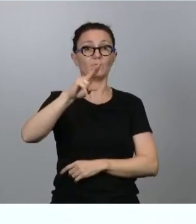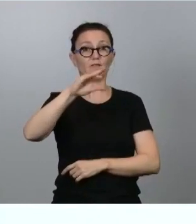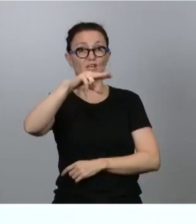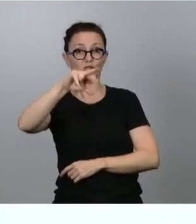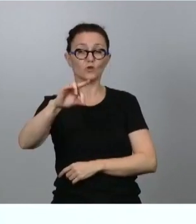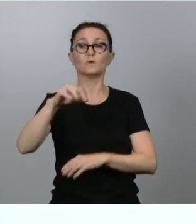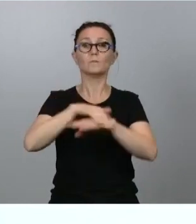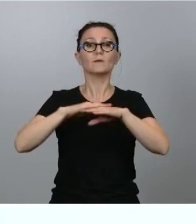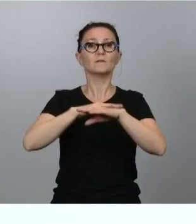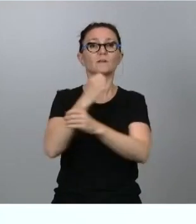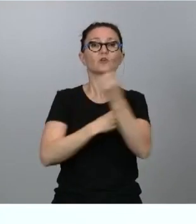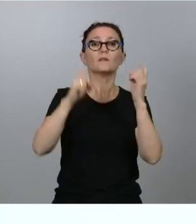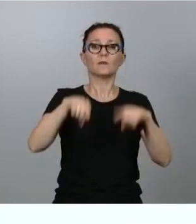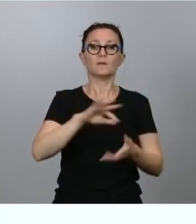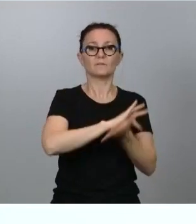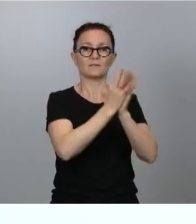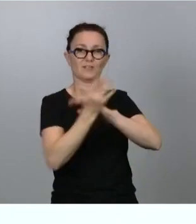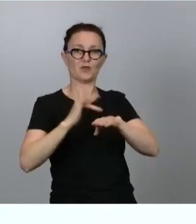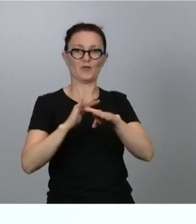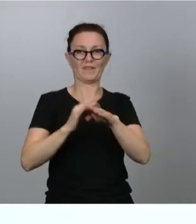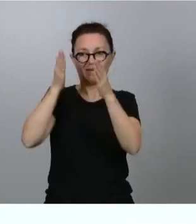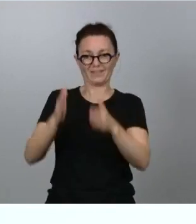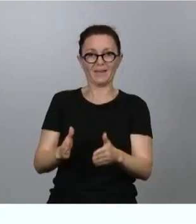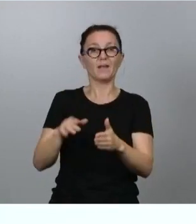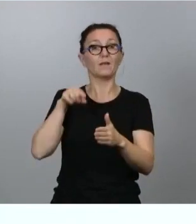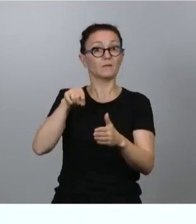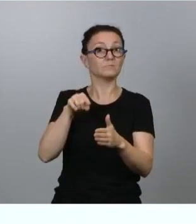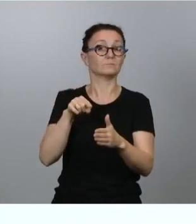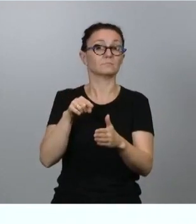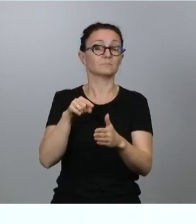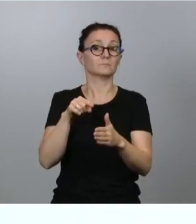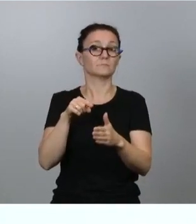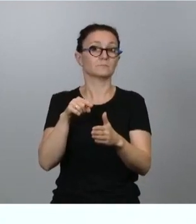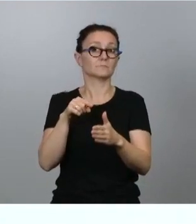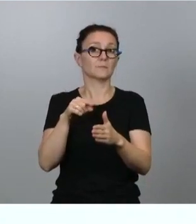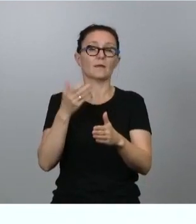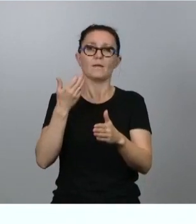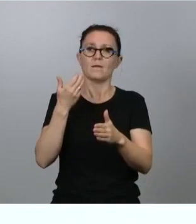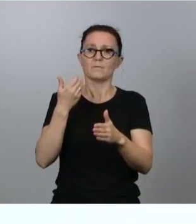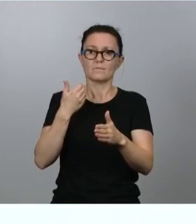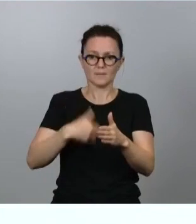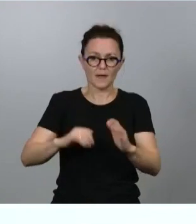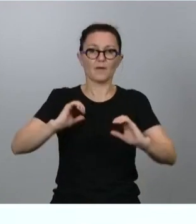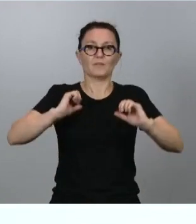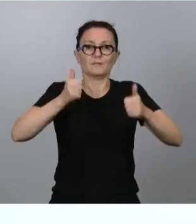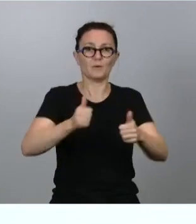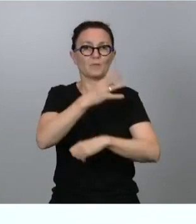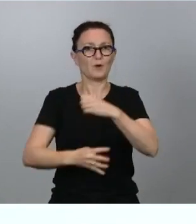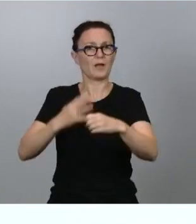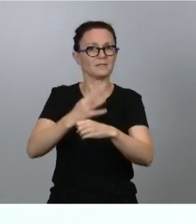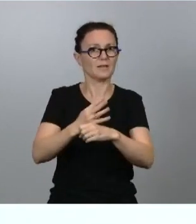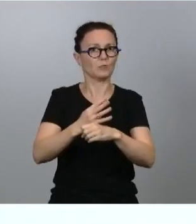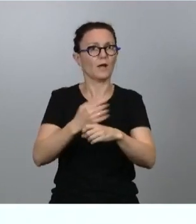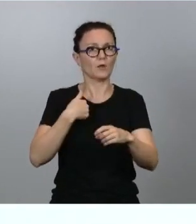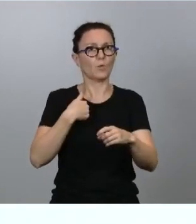de Economía y también de Transición Digital. Lo que era ya, en consecuencia, una declaración de principios al principio de la legislatura, hoy se ha convertido en